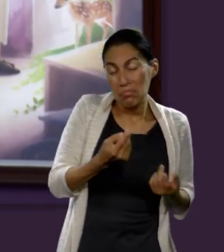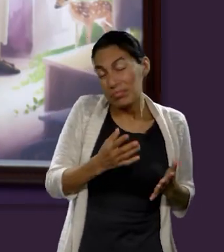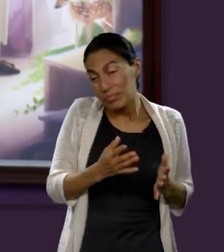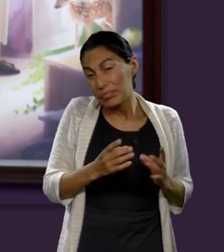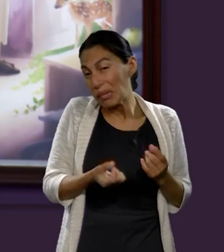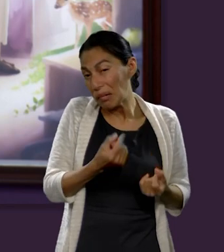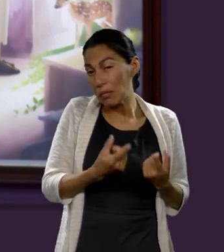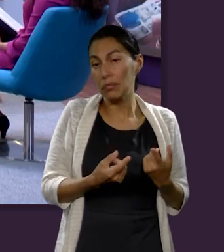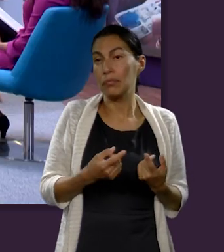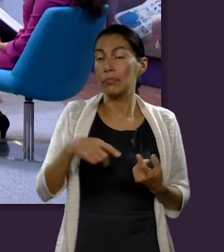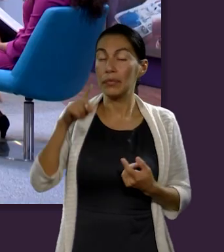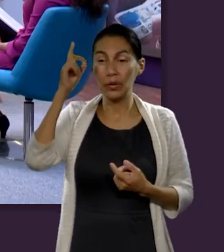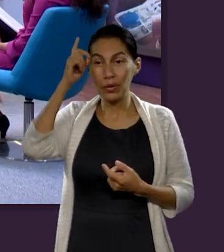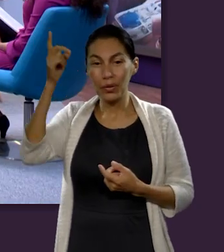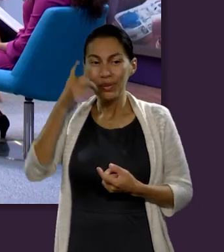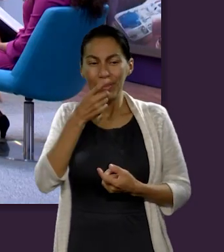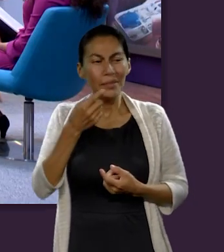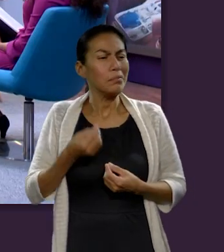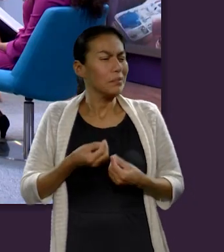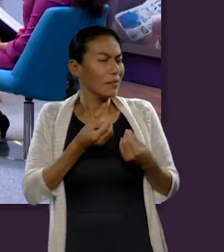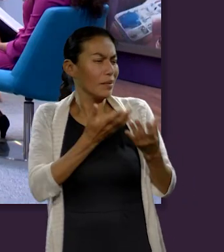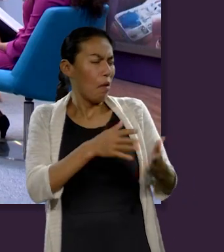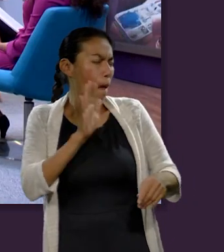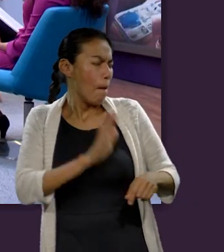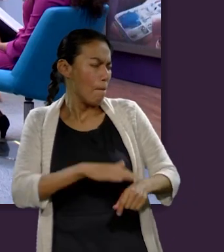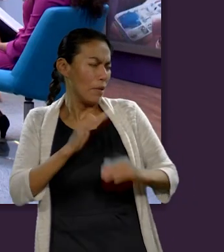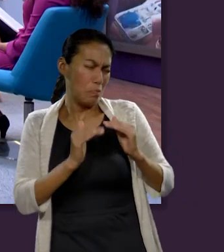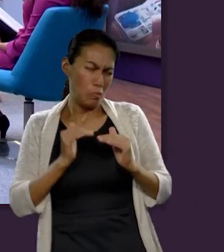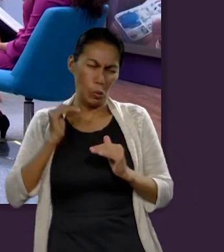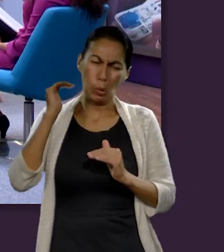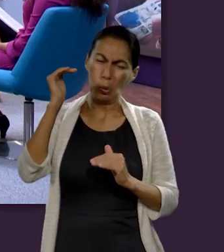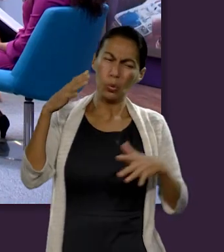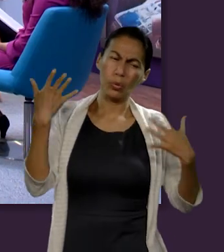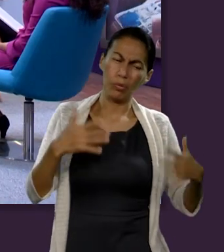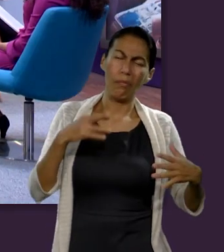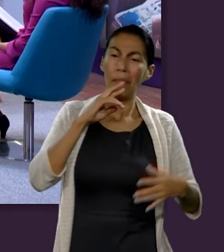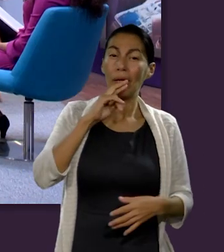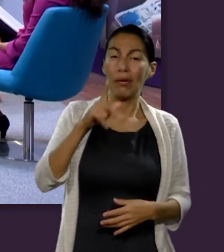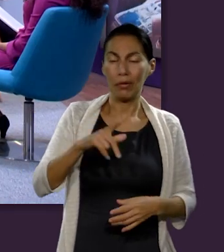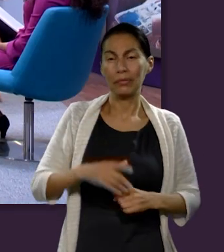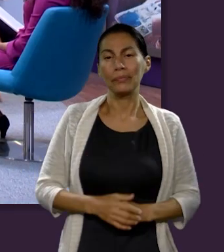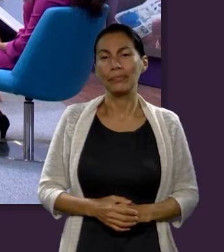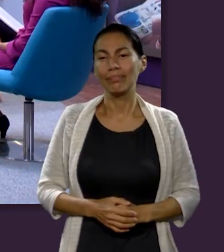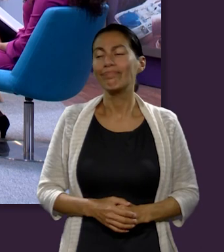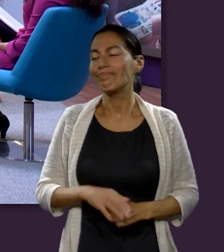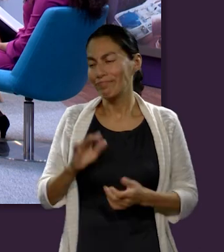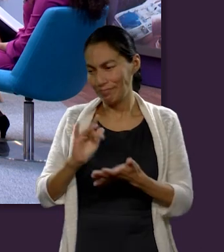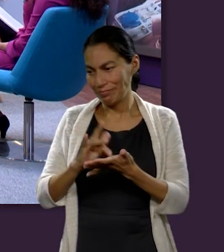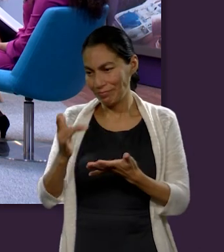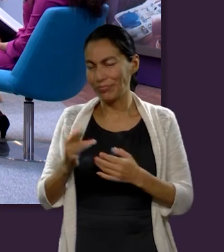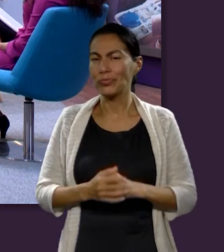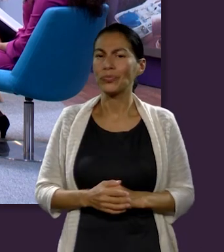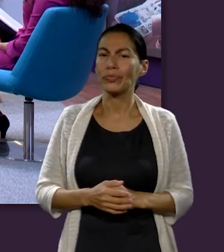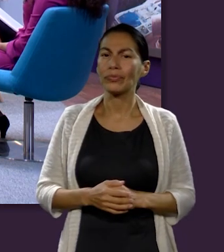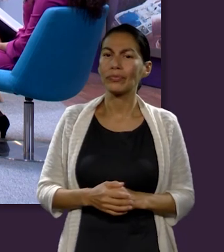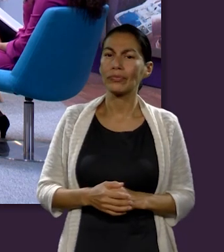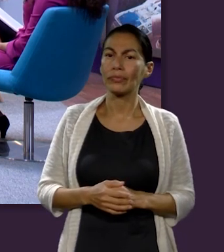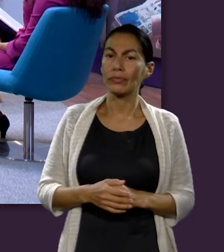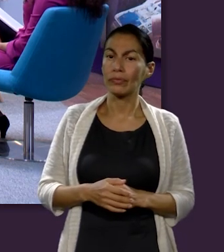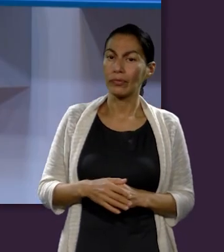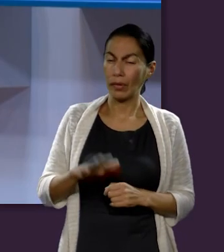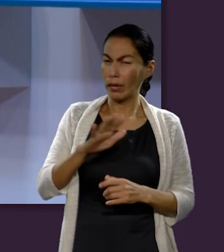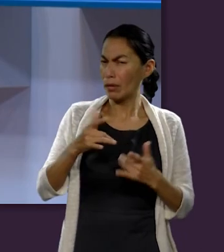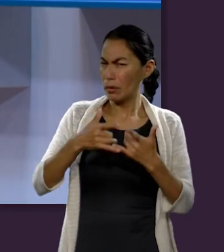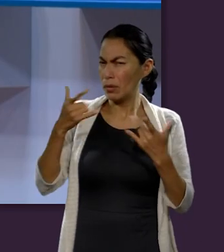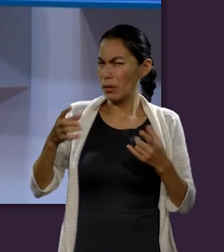intenta decir lo que yo tengo para ti es mucho más grande y es mucho mejor. Gracias. El